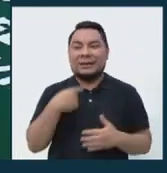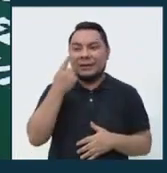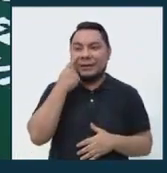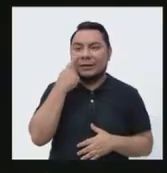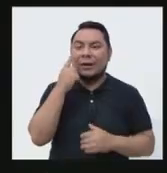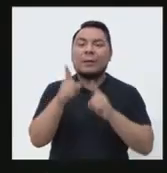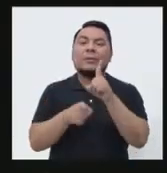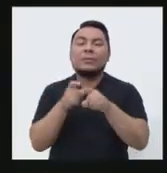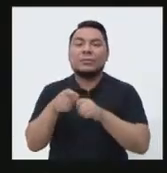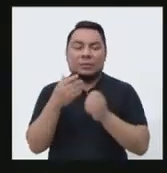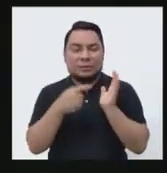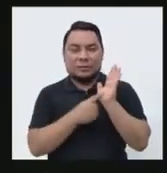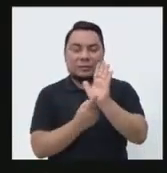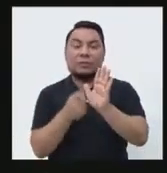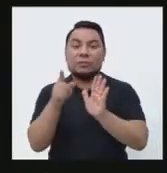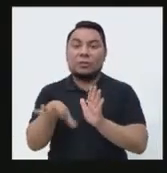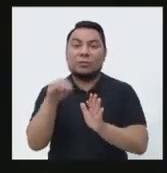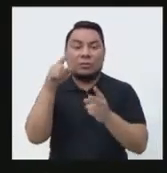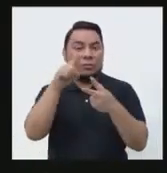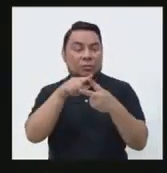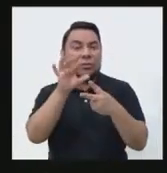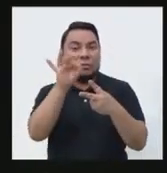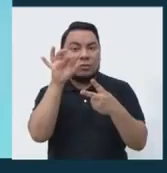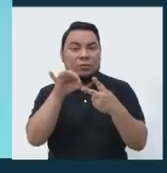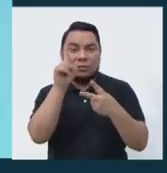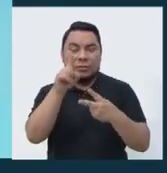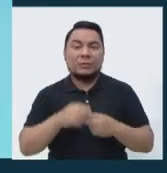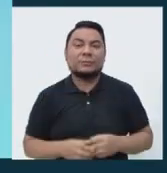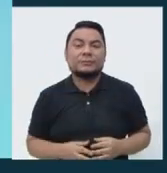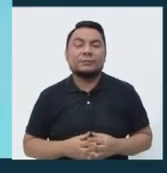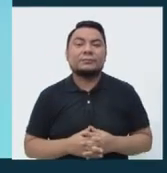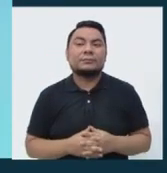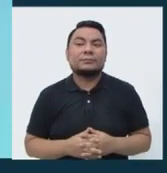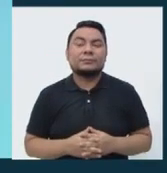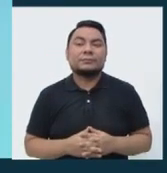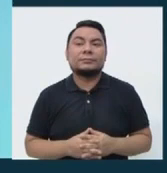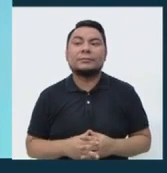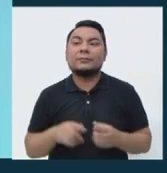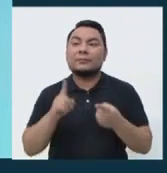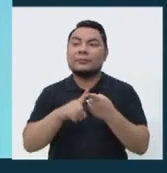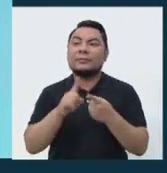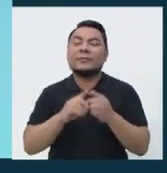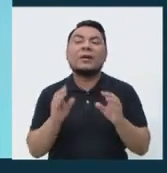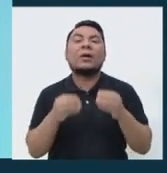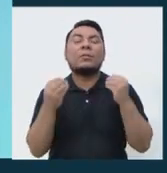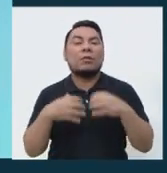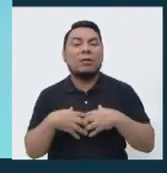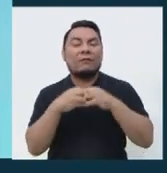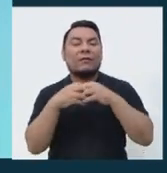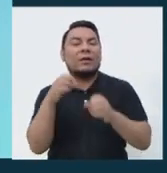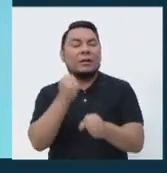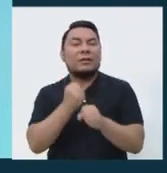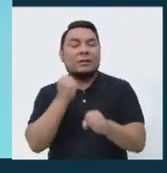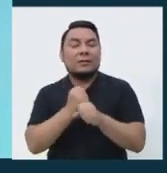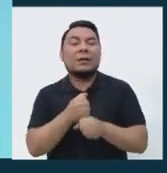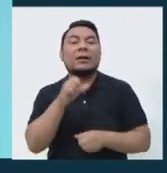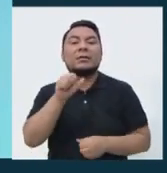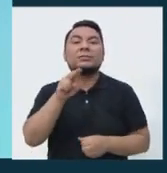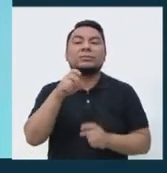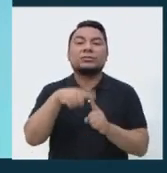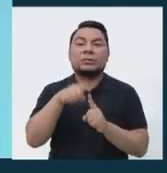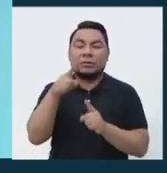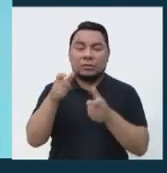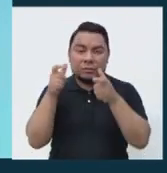preguntas en pantalla. Y usted va a escoger una de las dos. Uno, ¿cómo fortalecer la labor de SUNAS, el